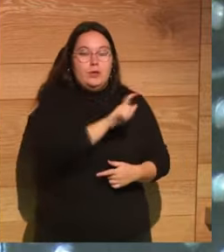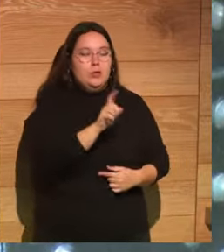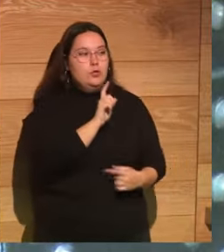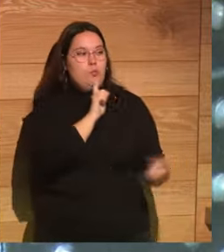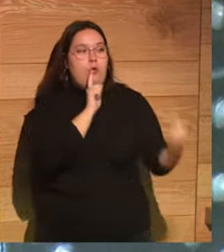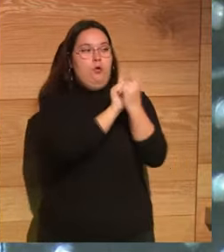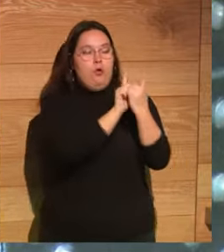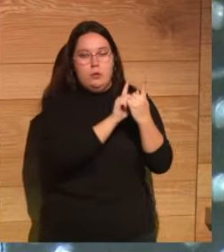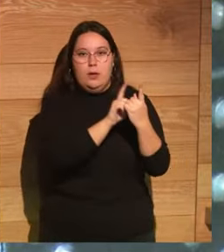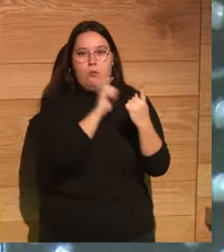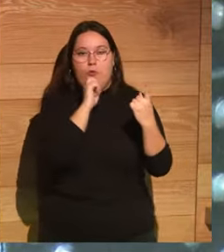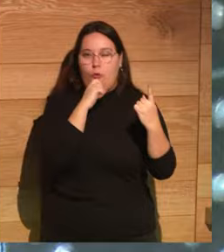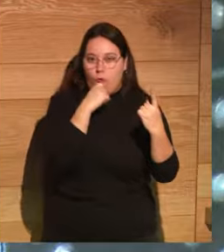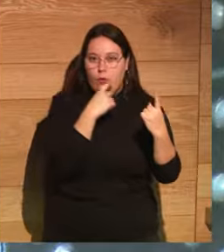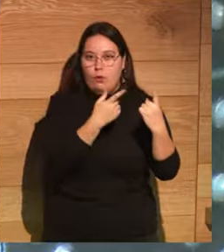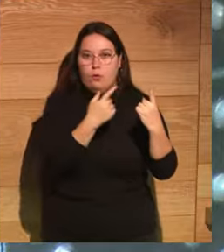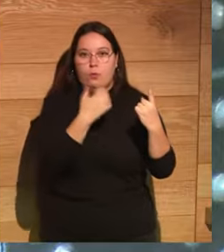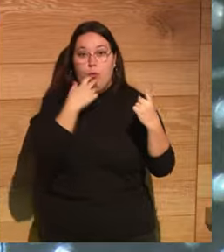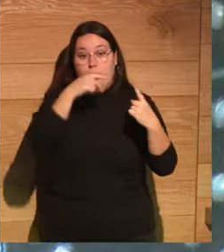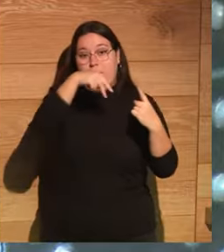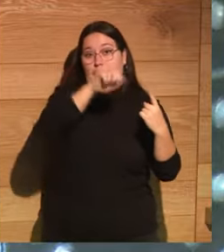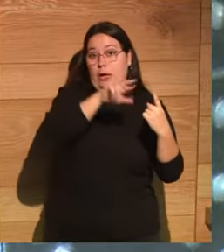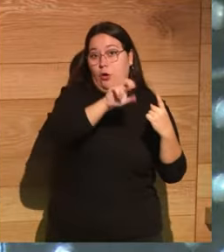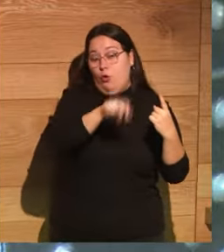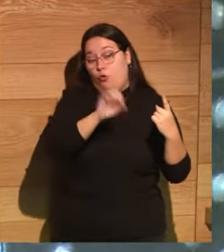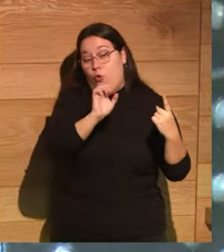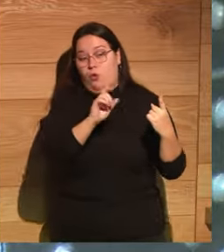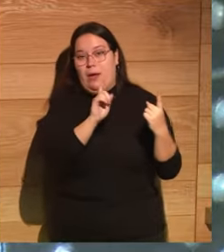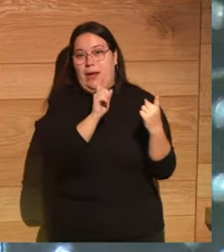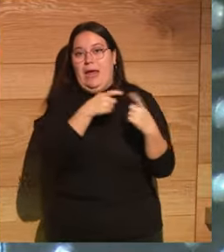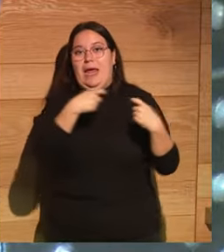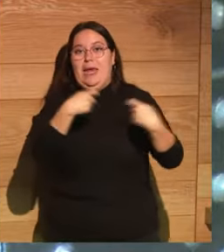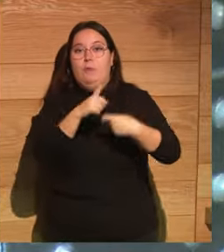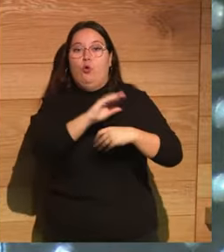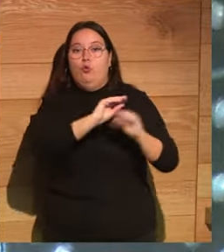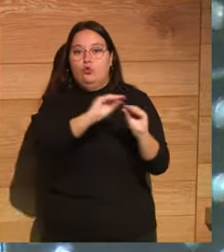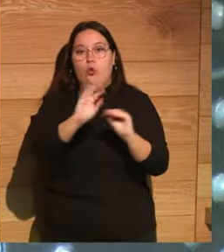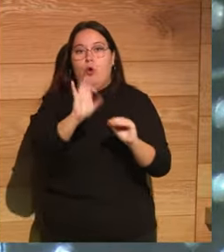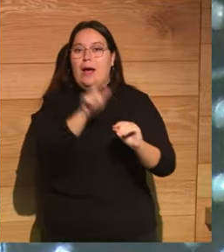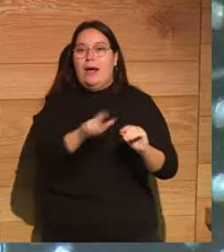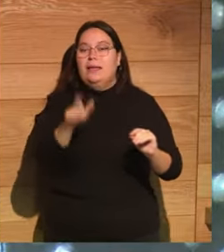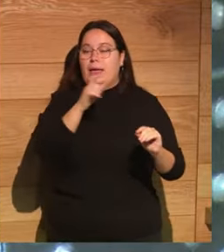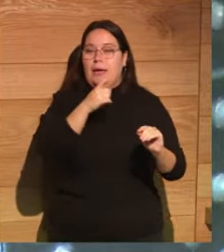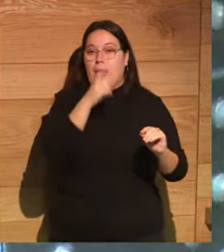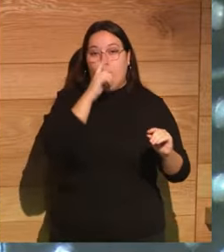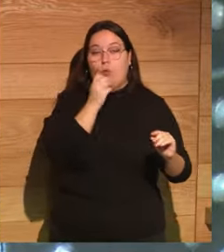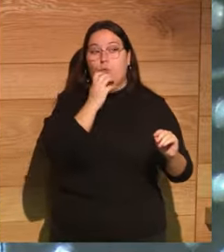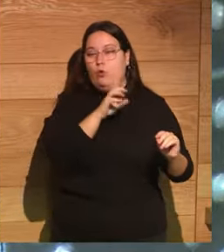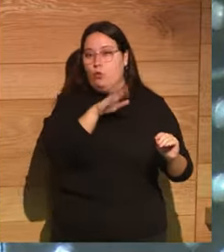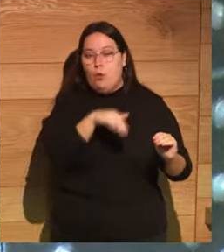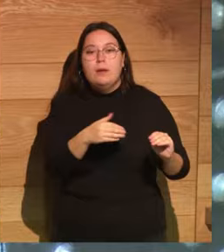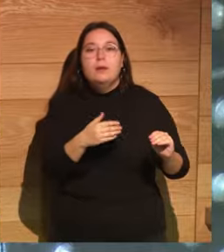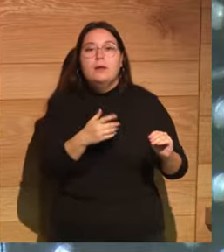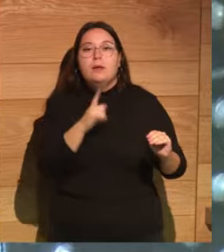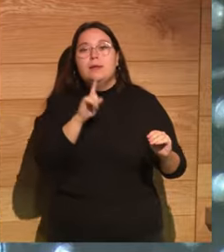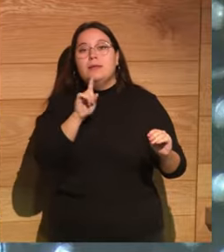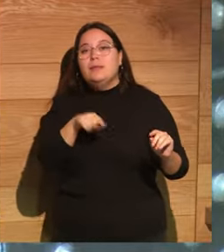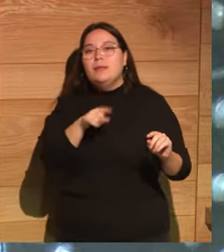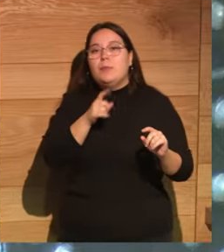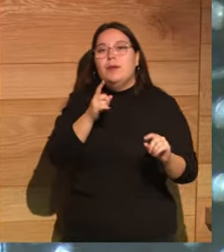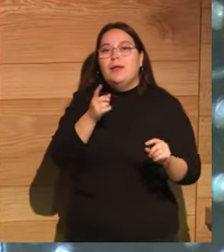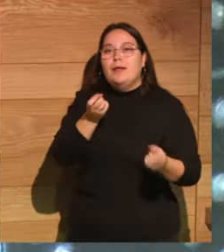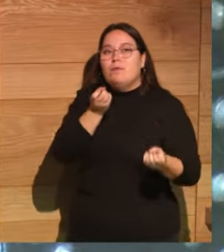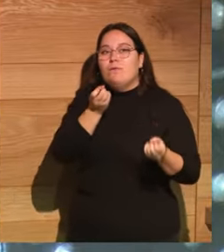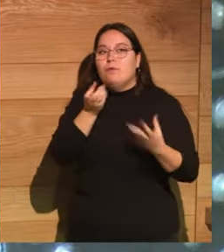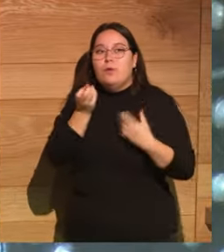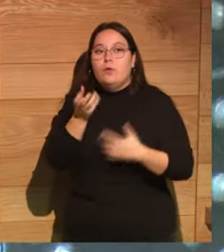sobre la gente que le disgusta, como pueda ser Nerón y sus enemigos, o la gente que no tenía un buen recuerdo de él. Y luego está la gente que hace circular